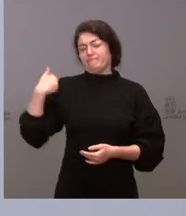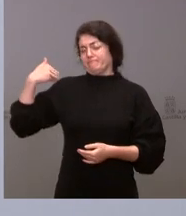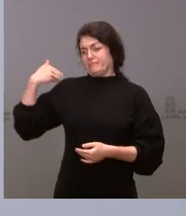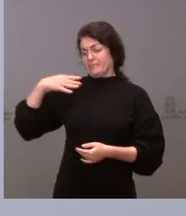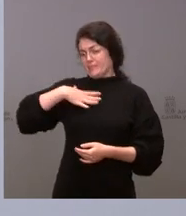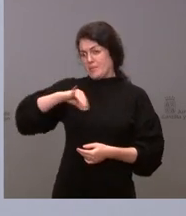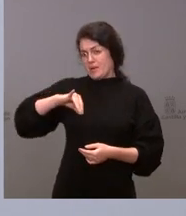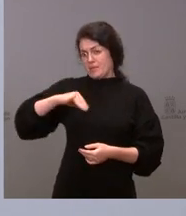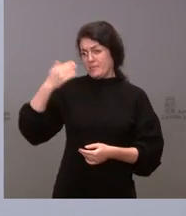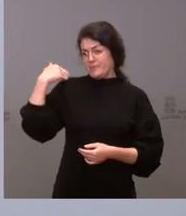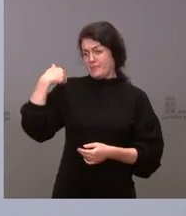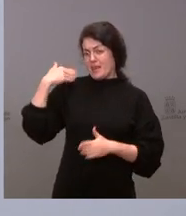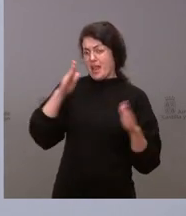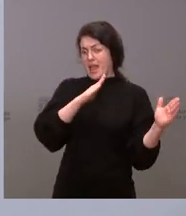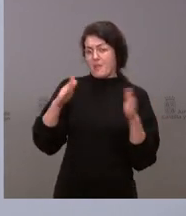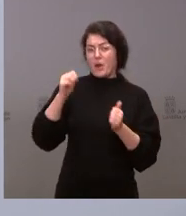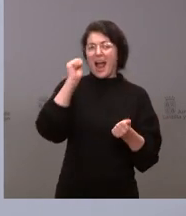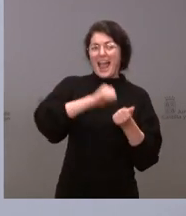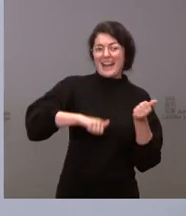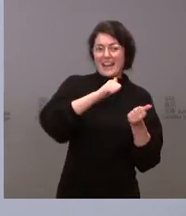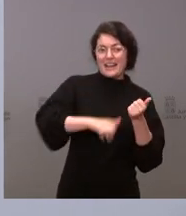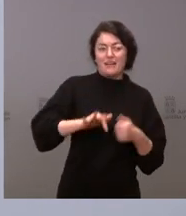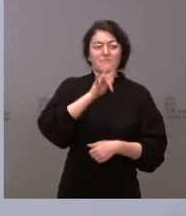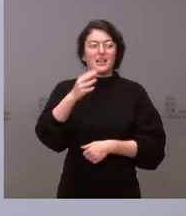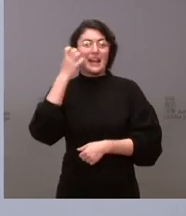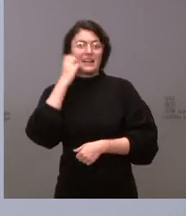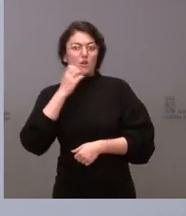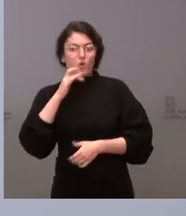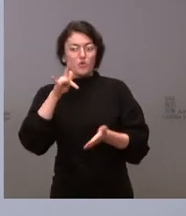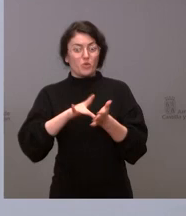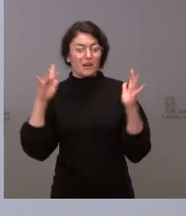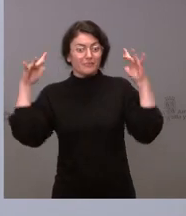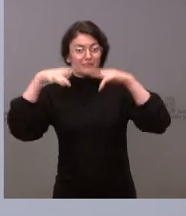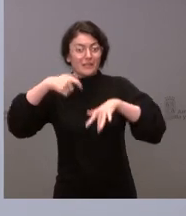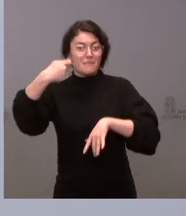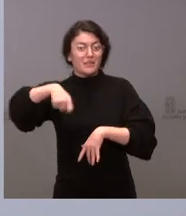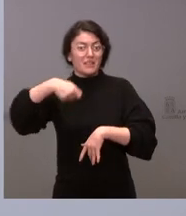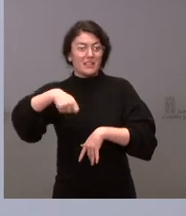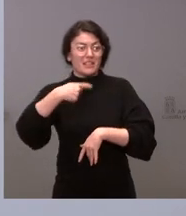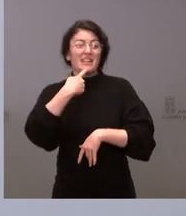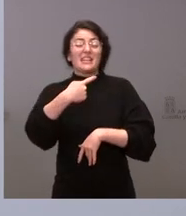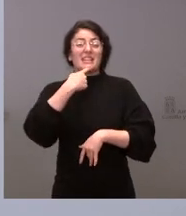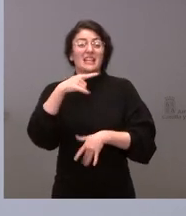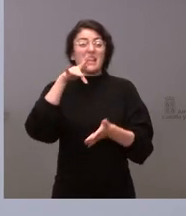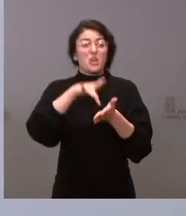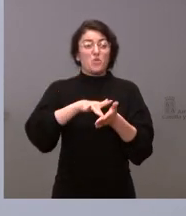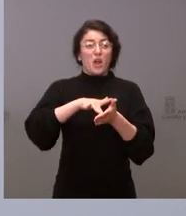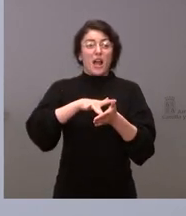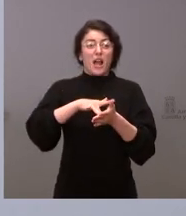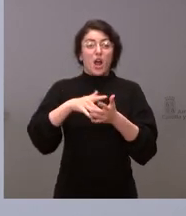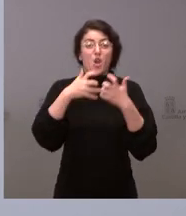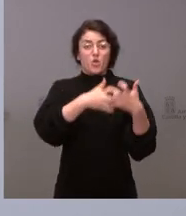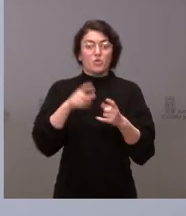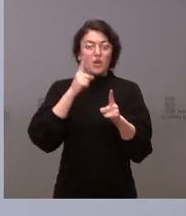Juan Vicente Herrera y de Mariano Rajoy, cuando en una conferencia de presidentes se puso que la lucha contra la despoblación debía ser una de las